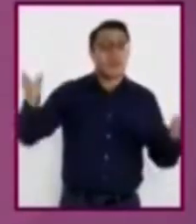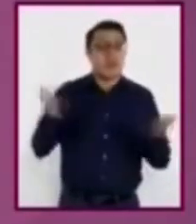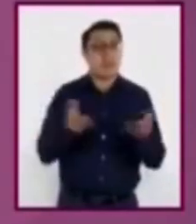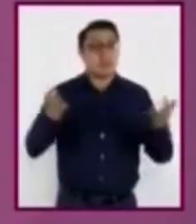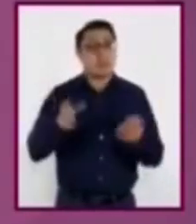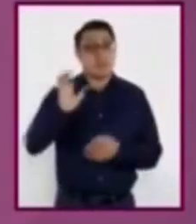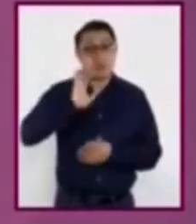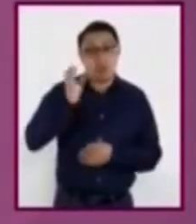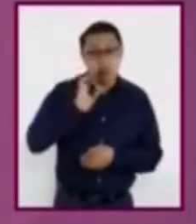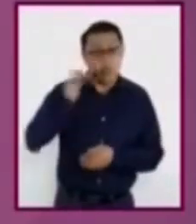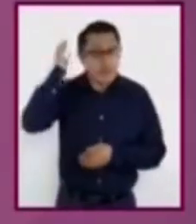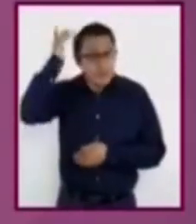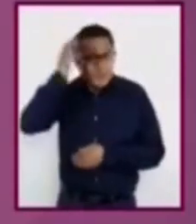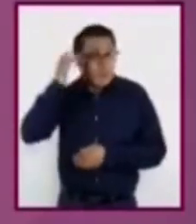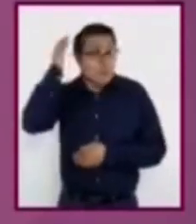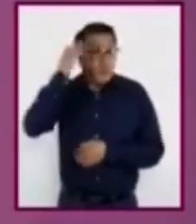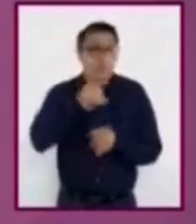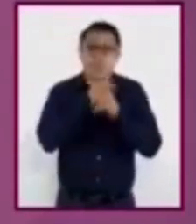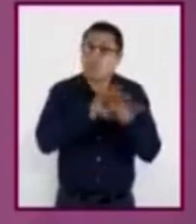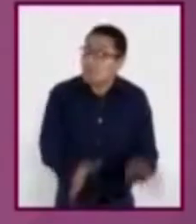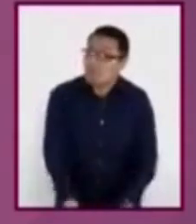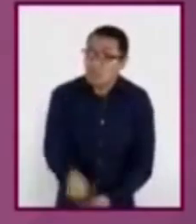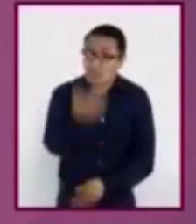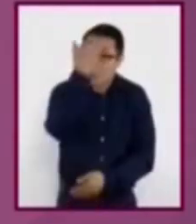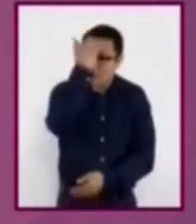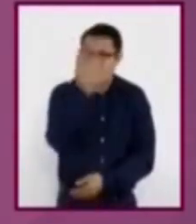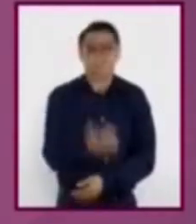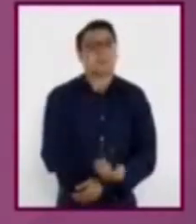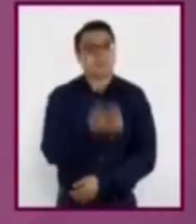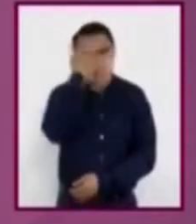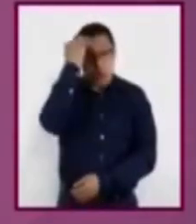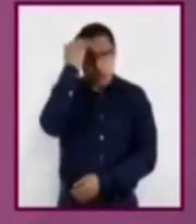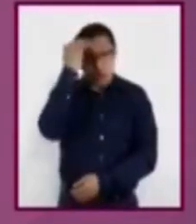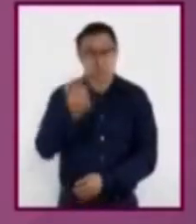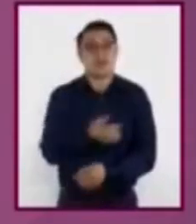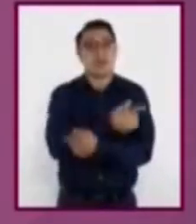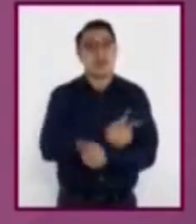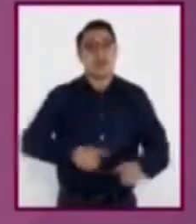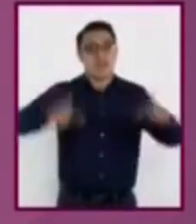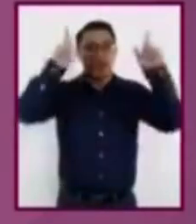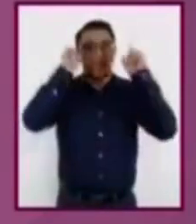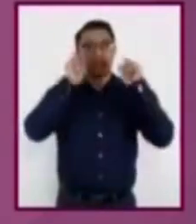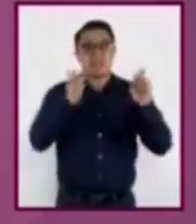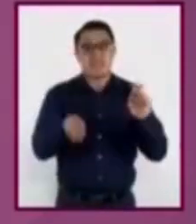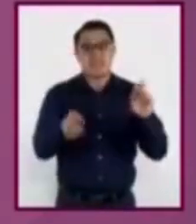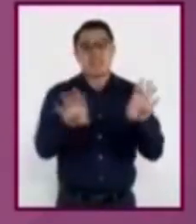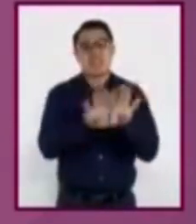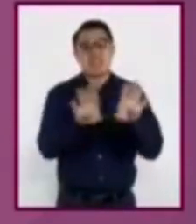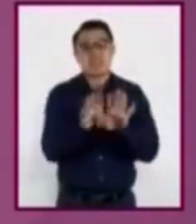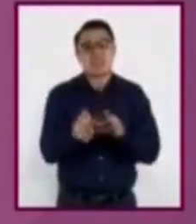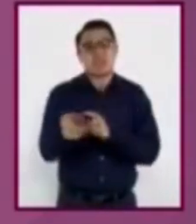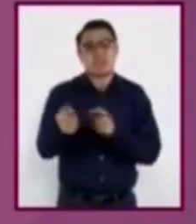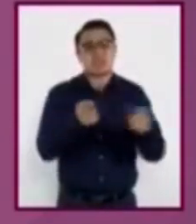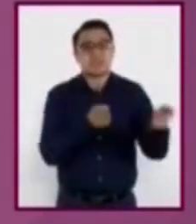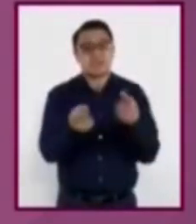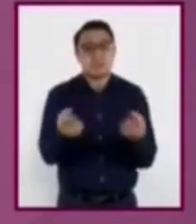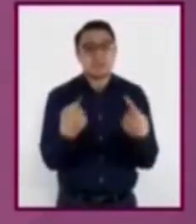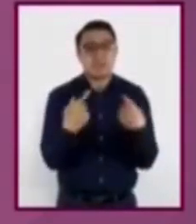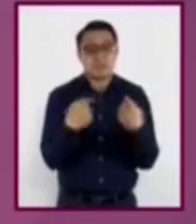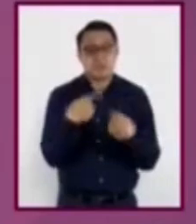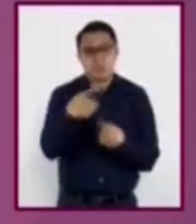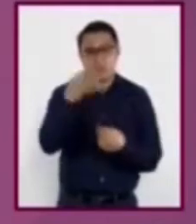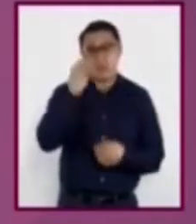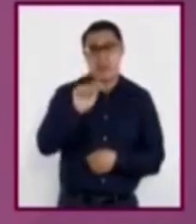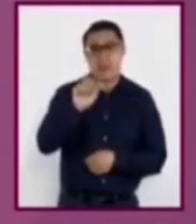informarnos. Actuar con libertad significa autorregularnos. ¿Habías escuchado antes esa palabra?